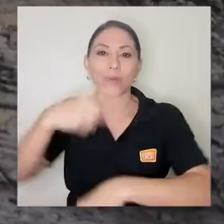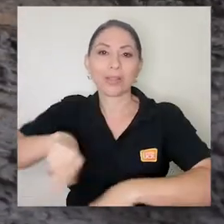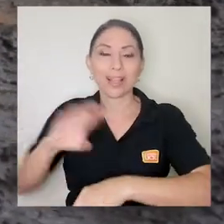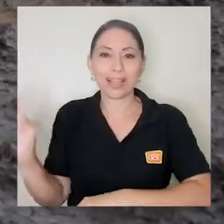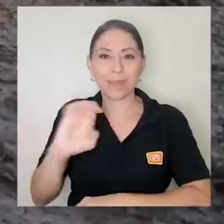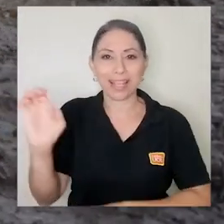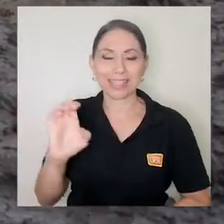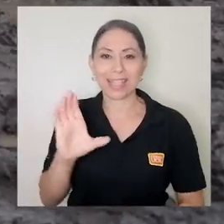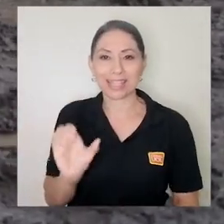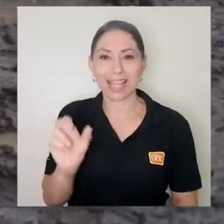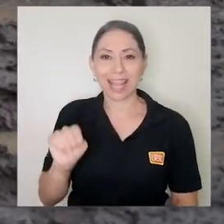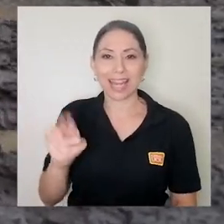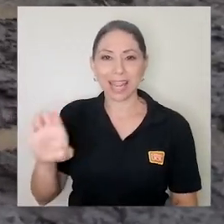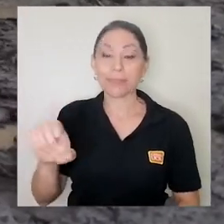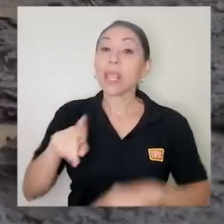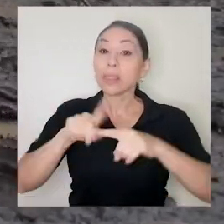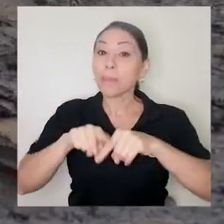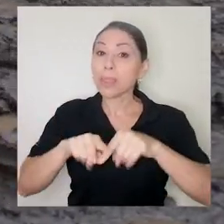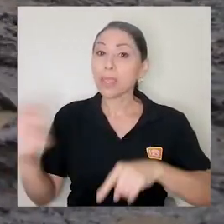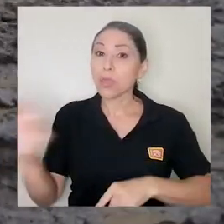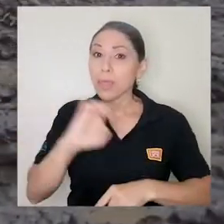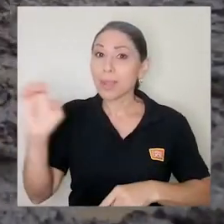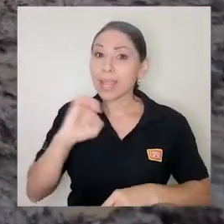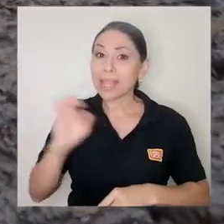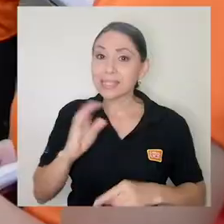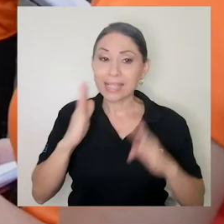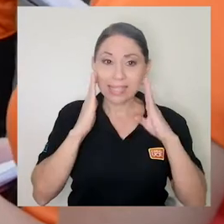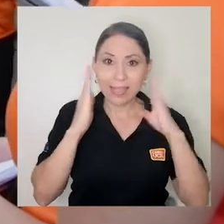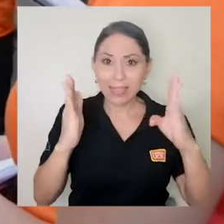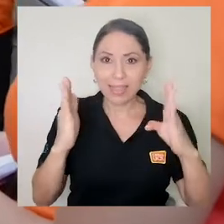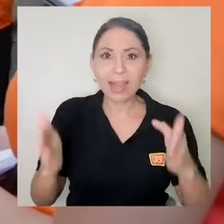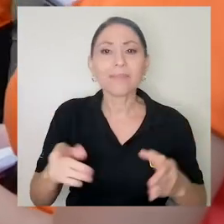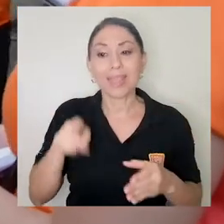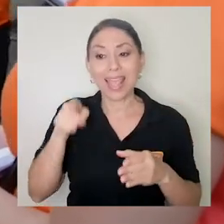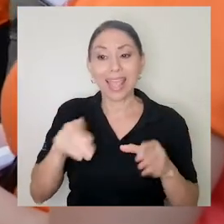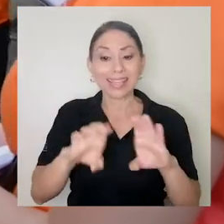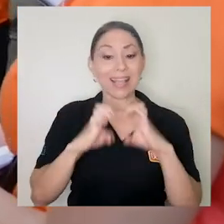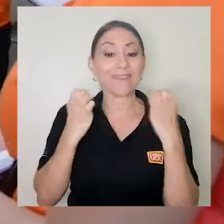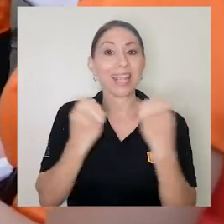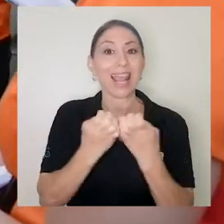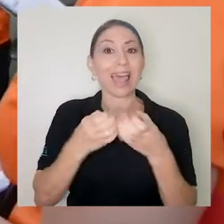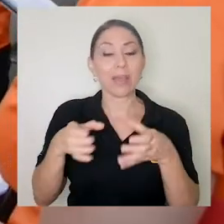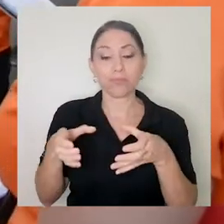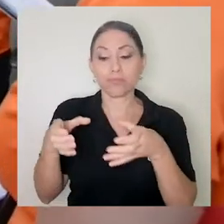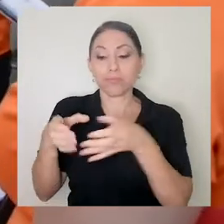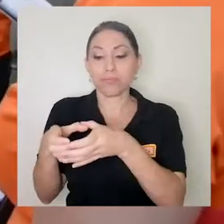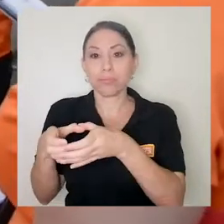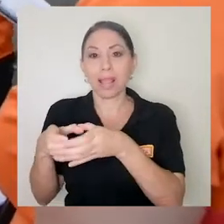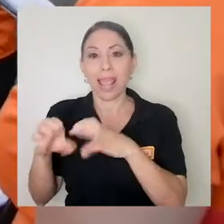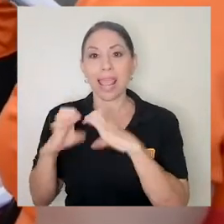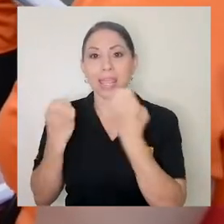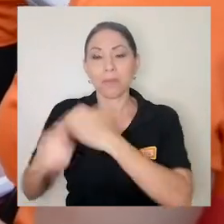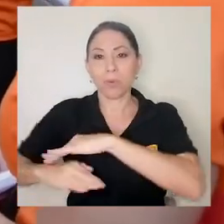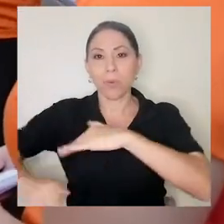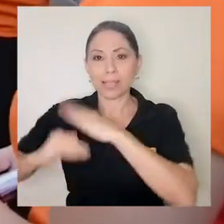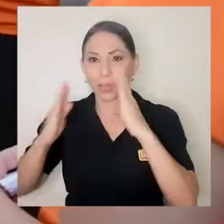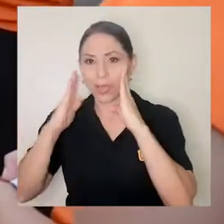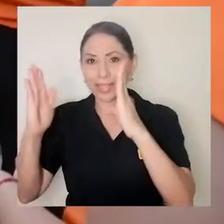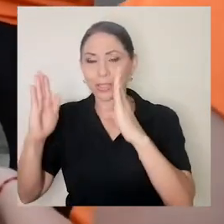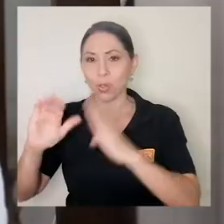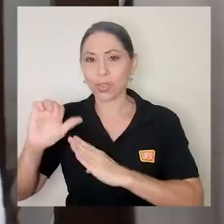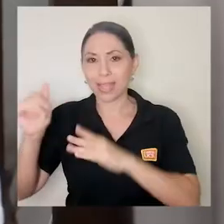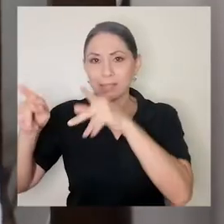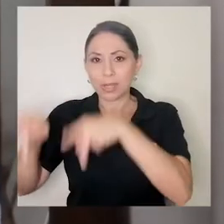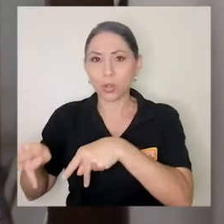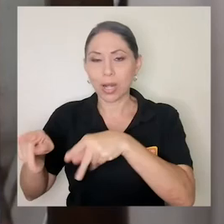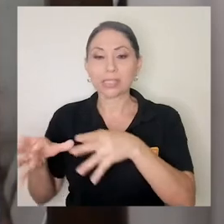las emergencias que tengan que atender, la Brigada conforma o a un equipo básico de atención conformado por 10 personas